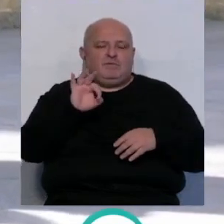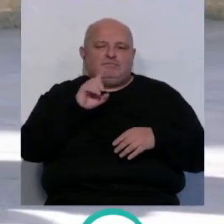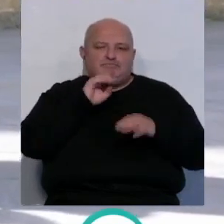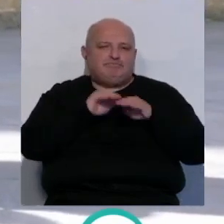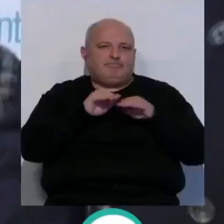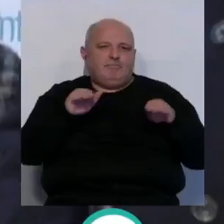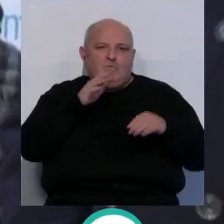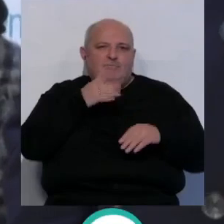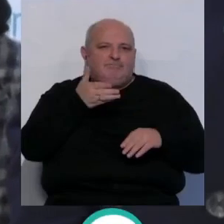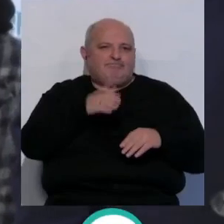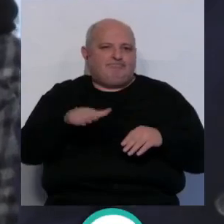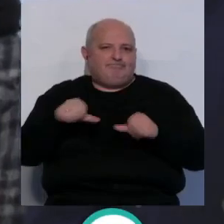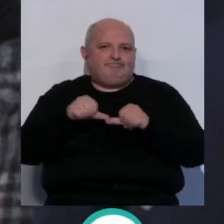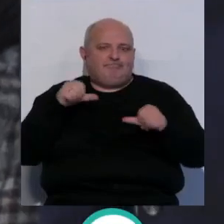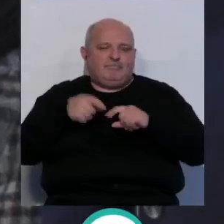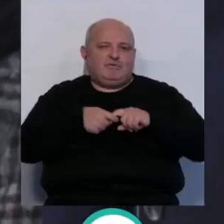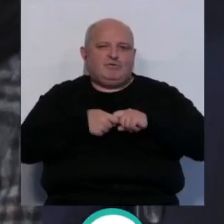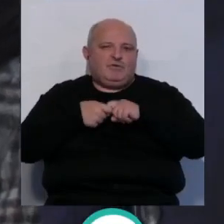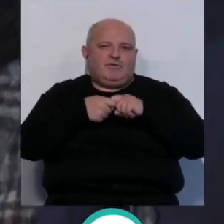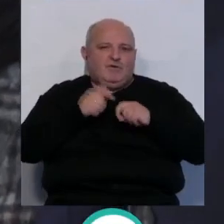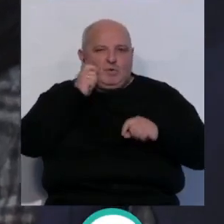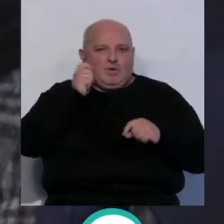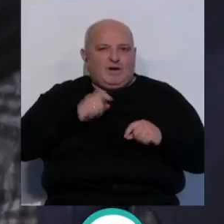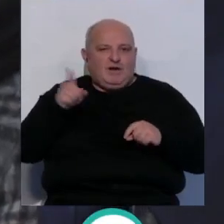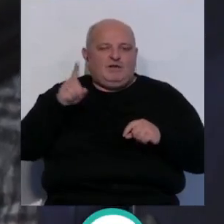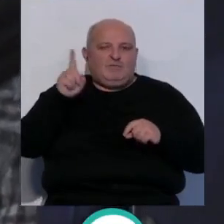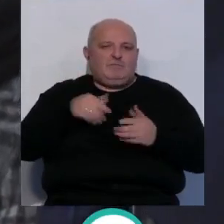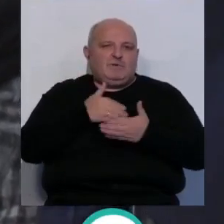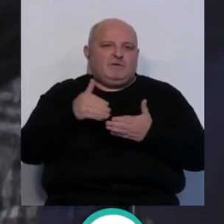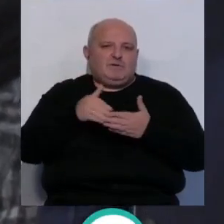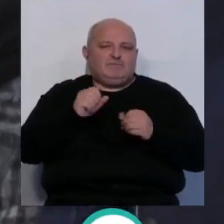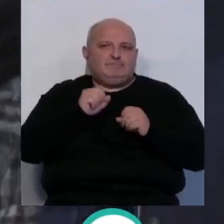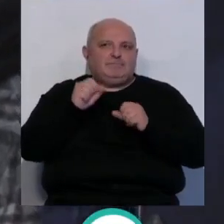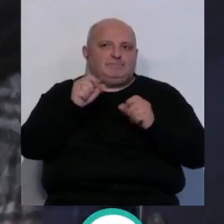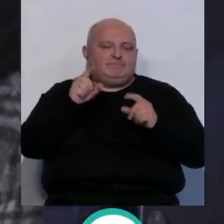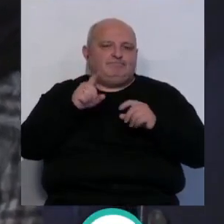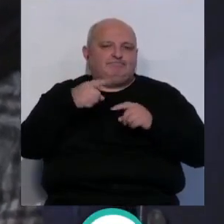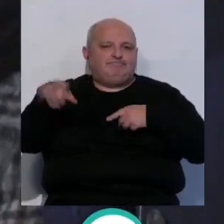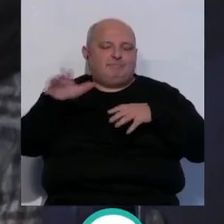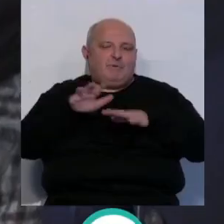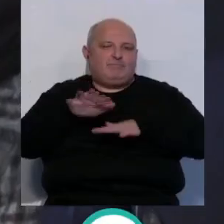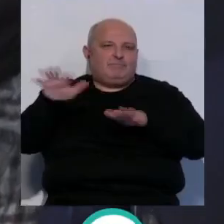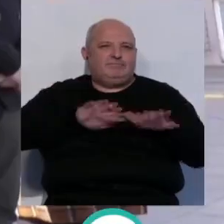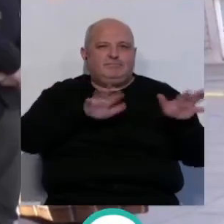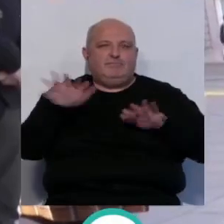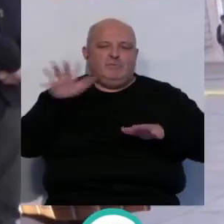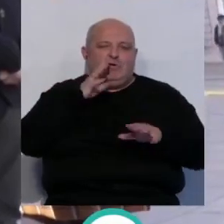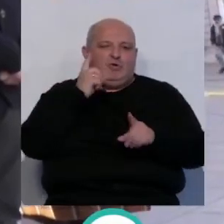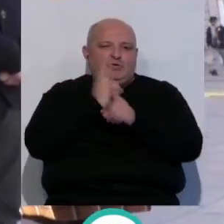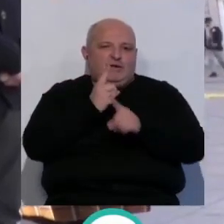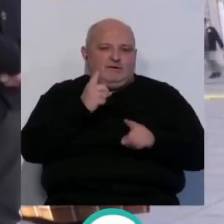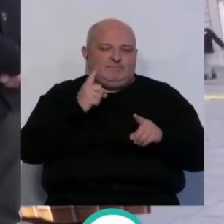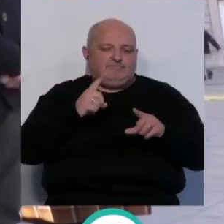duelo por la pérdida de vidas, solidaridad con la población ucraniana y sus millones de desplazados, así como protesta contra la invasión.